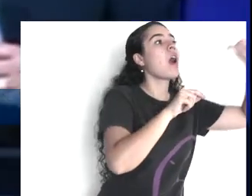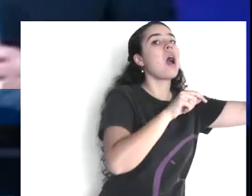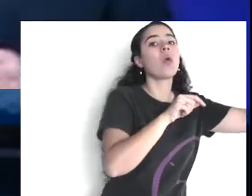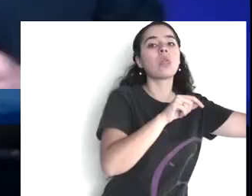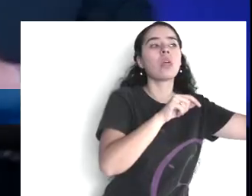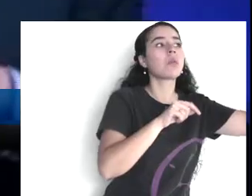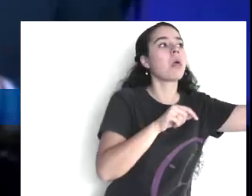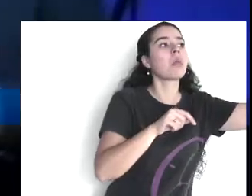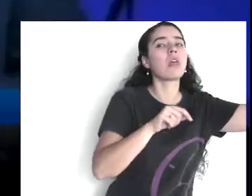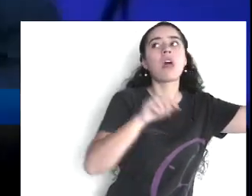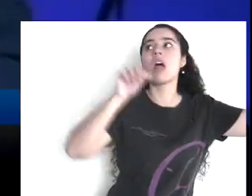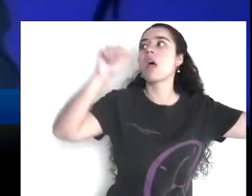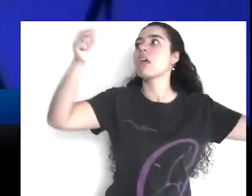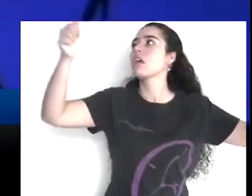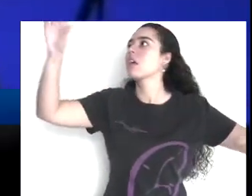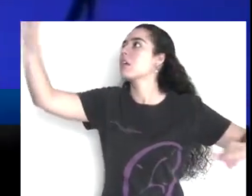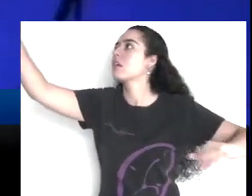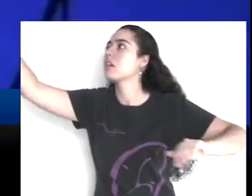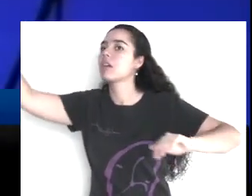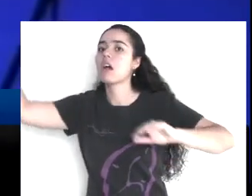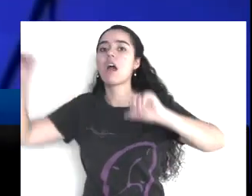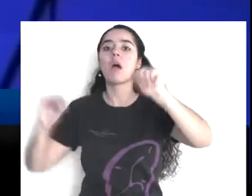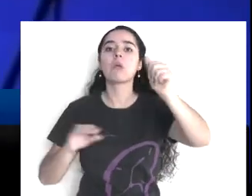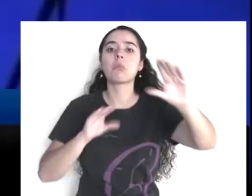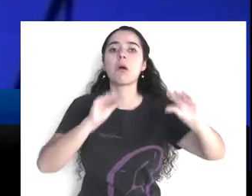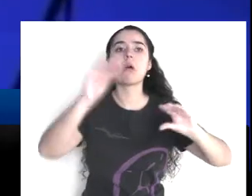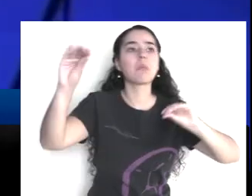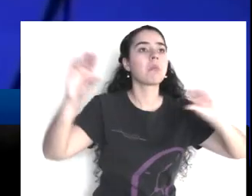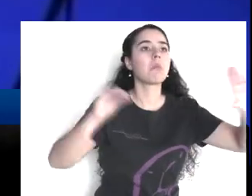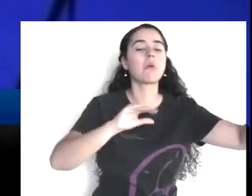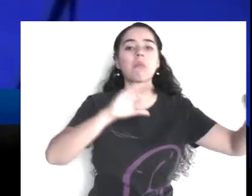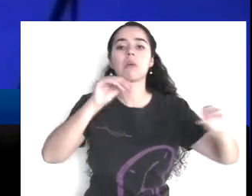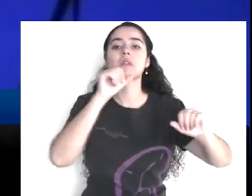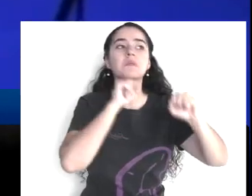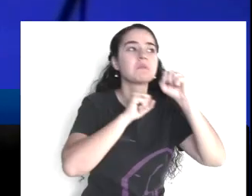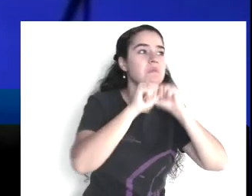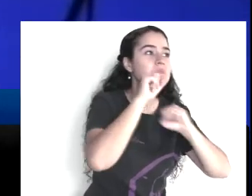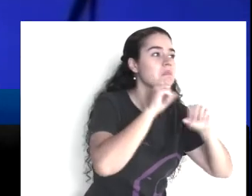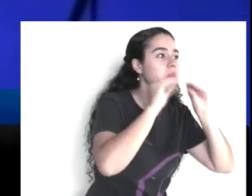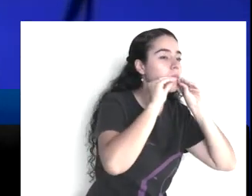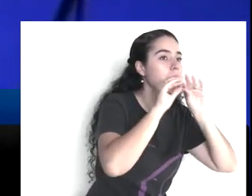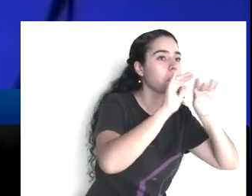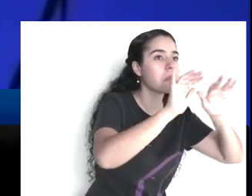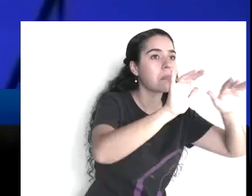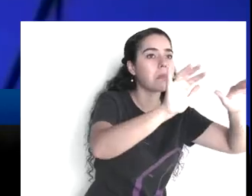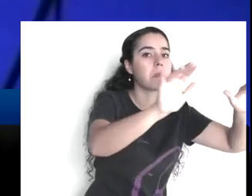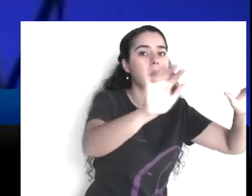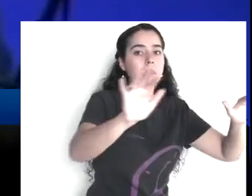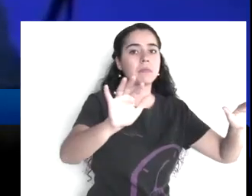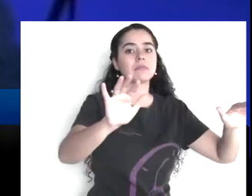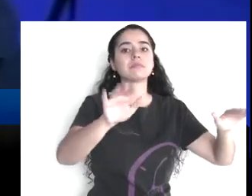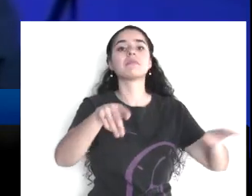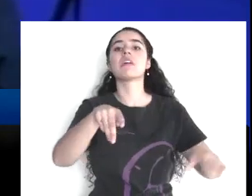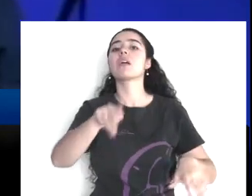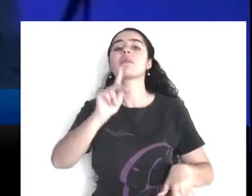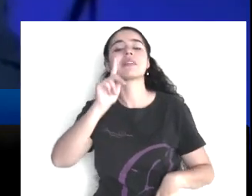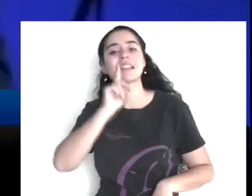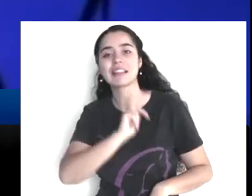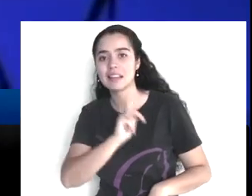indagar, sin preguntar, de manera imprudente, da por un hecho verdadero, que lo que yo sentí,